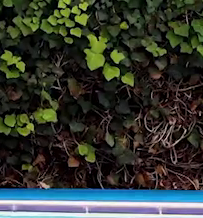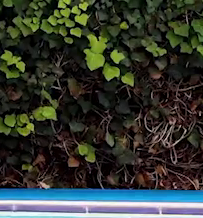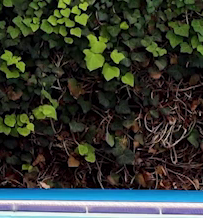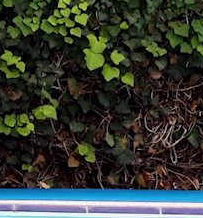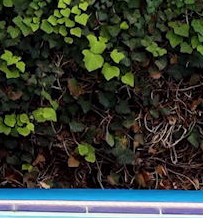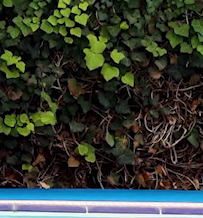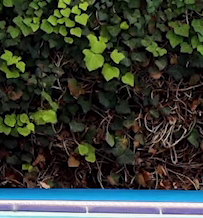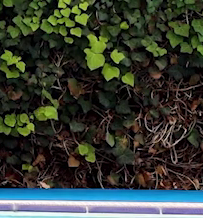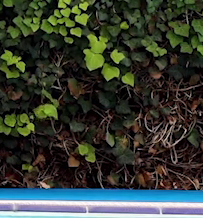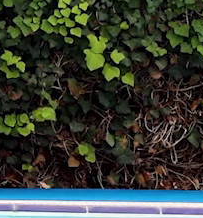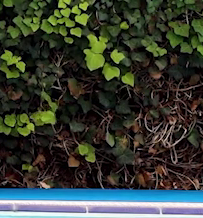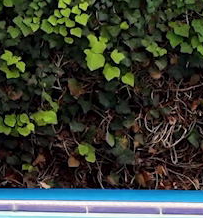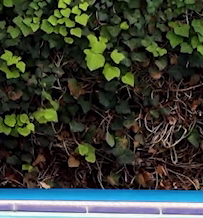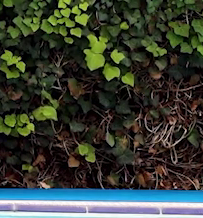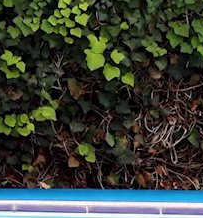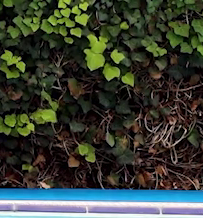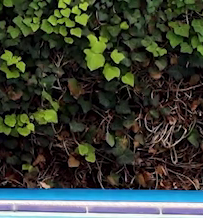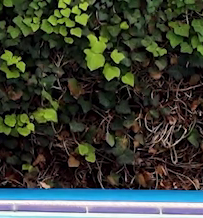Hace una coordinación.